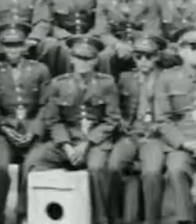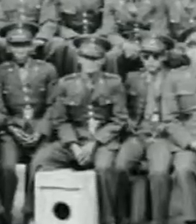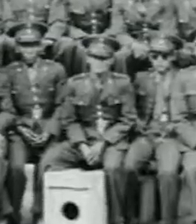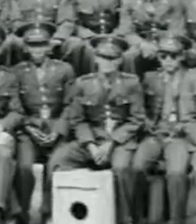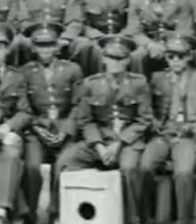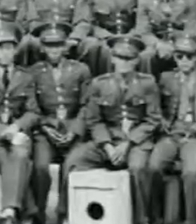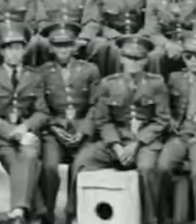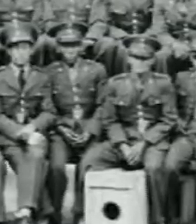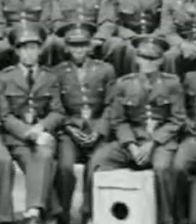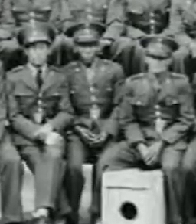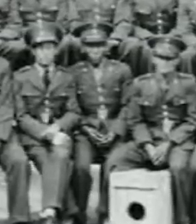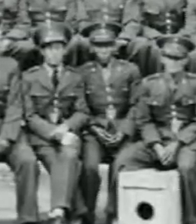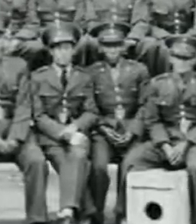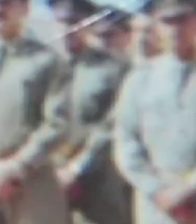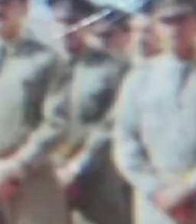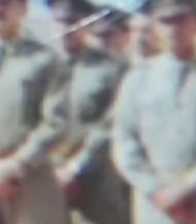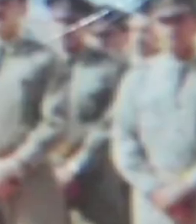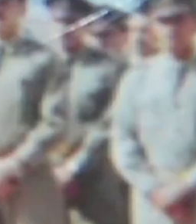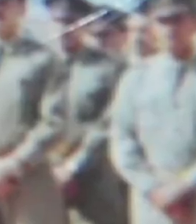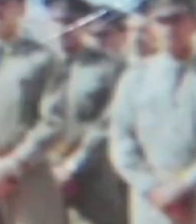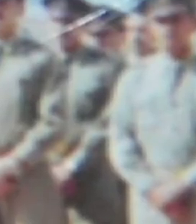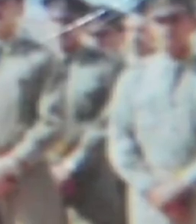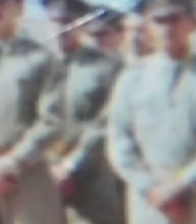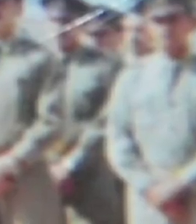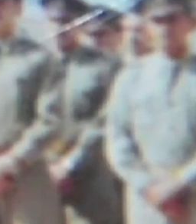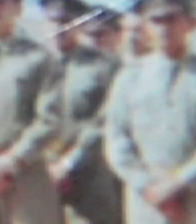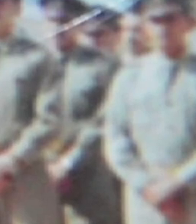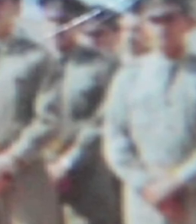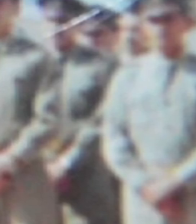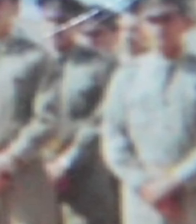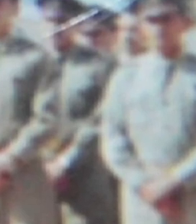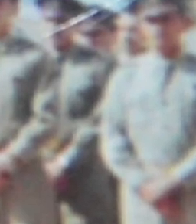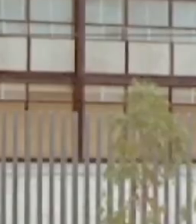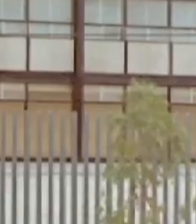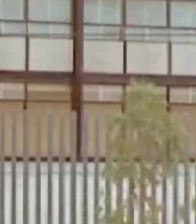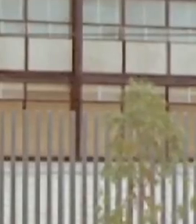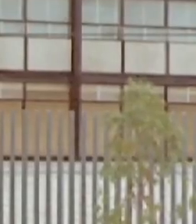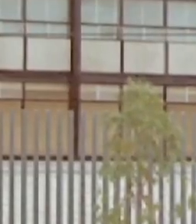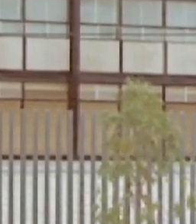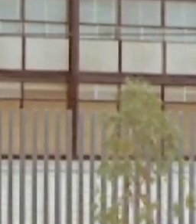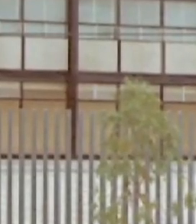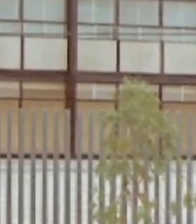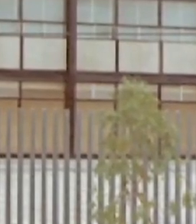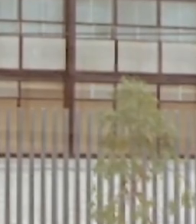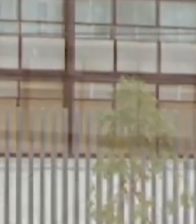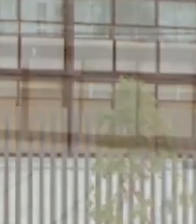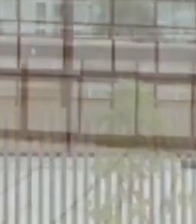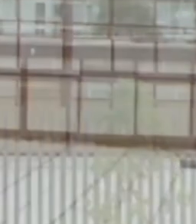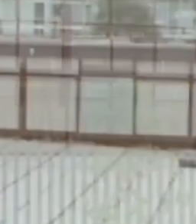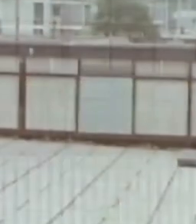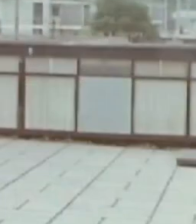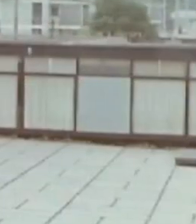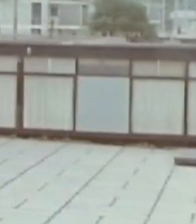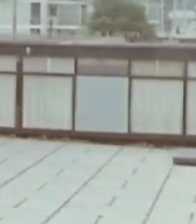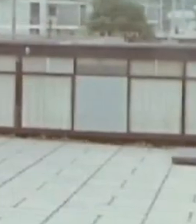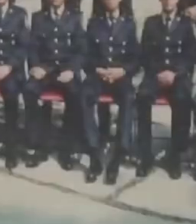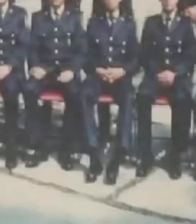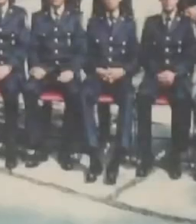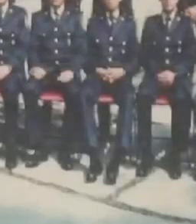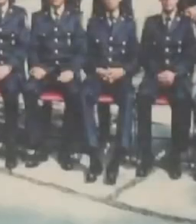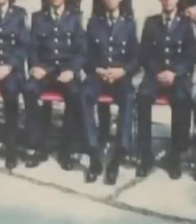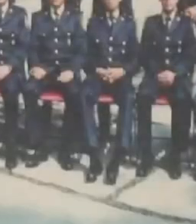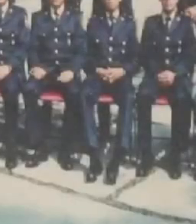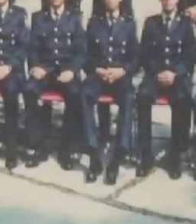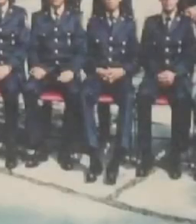posteriormente ingenieros artilleros, siendo hasta 1960 que entra en funcionamiento la Escuela Militar de Ingenieros,